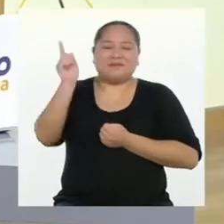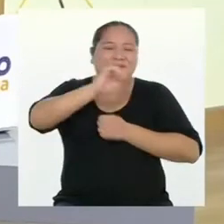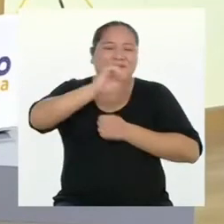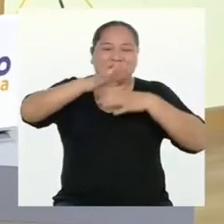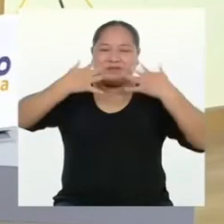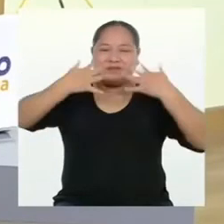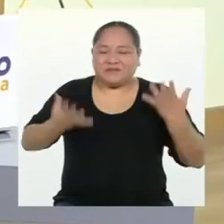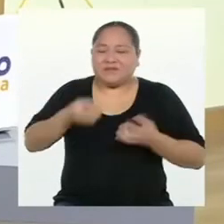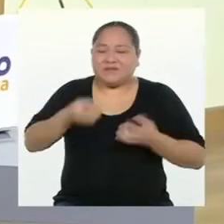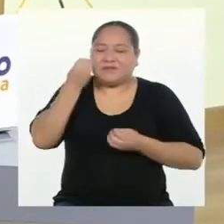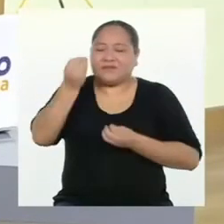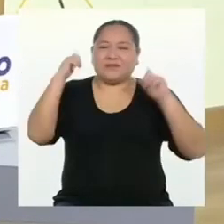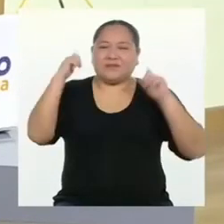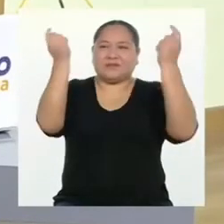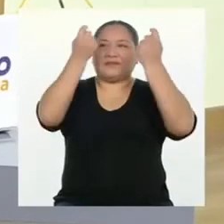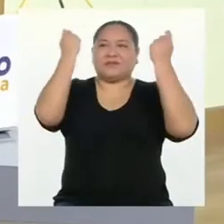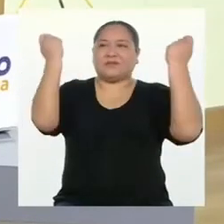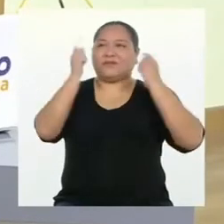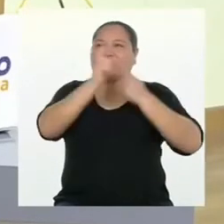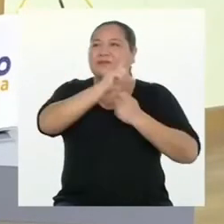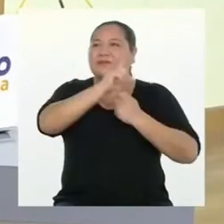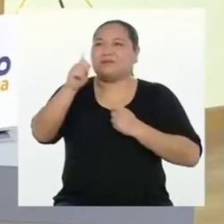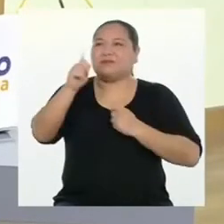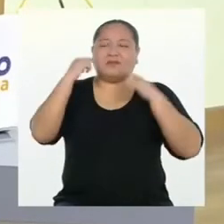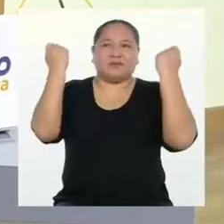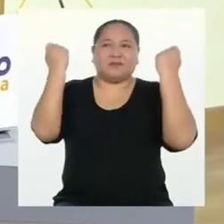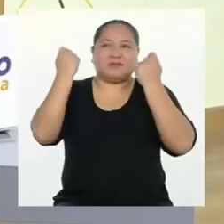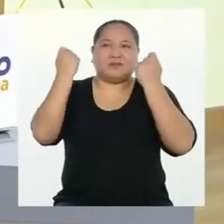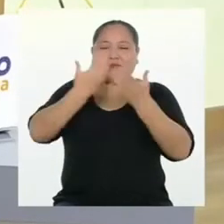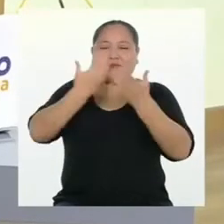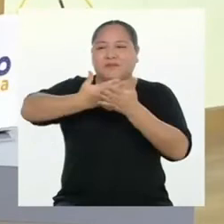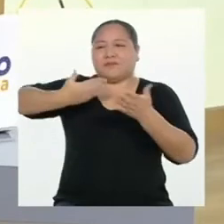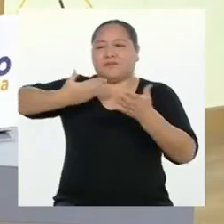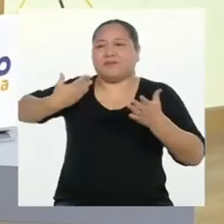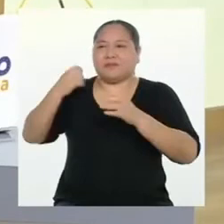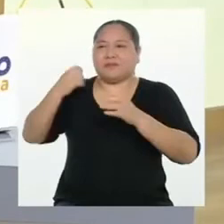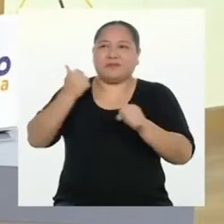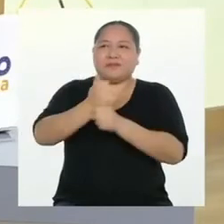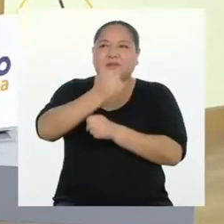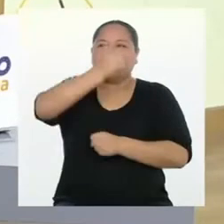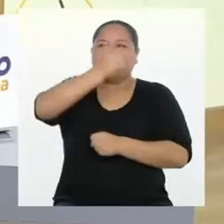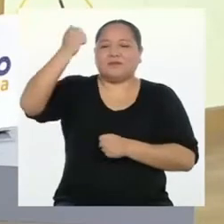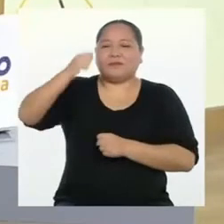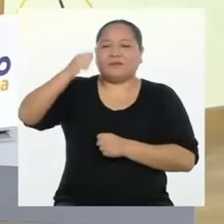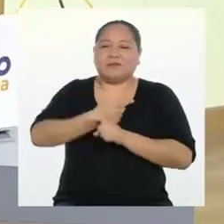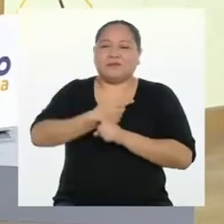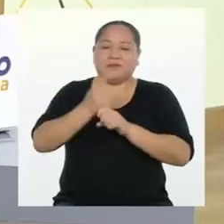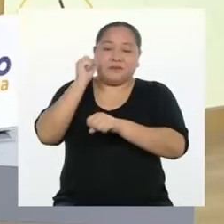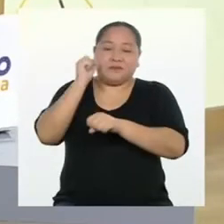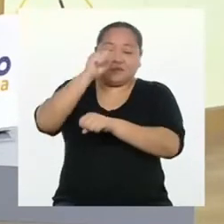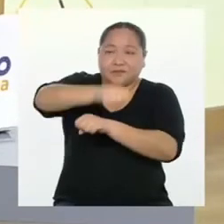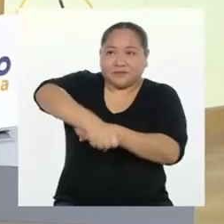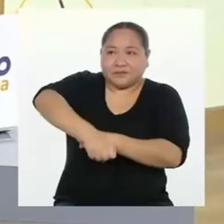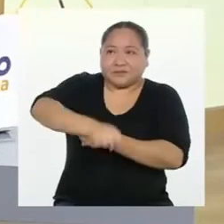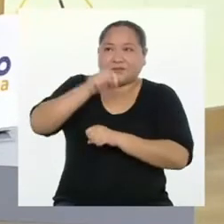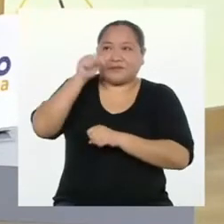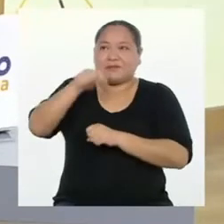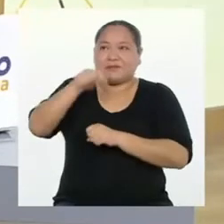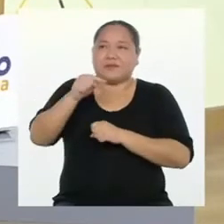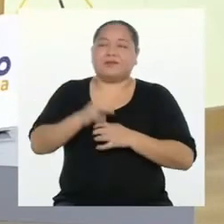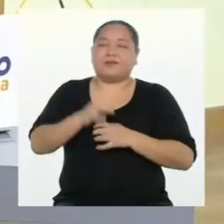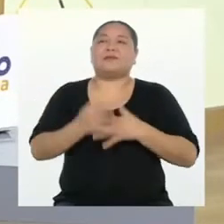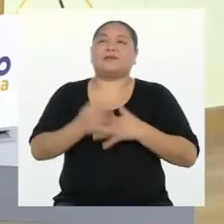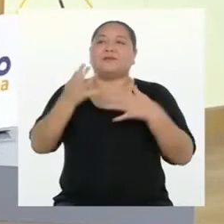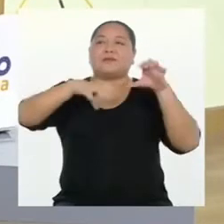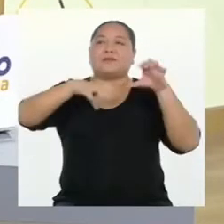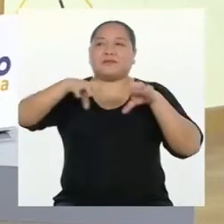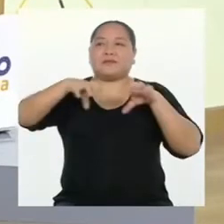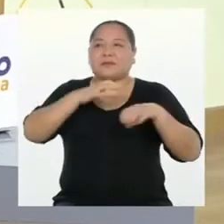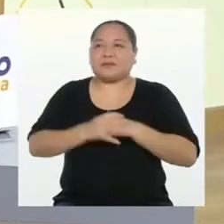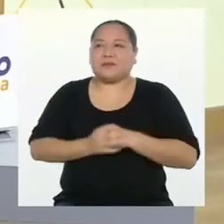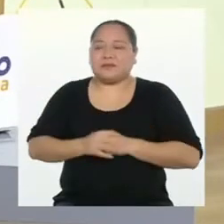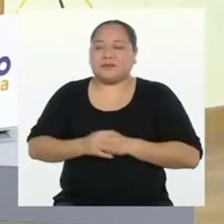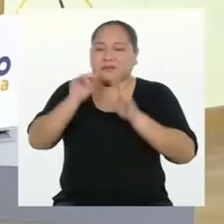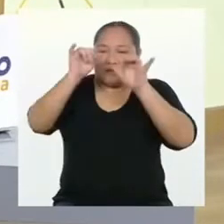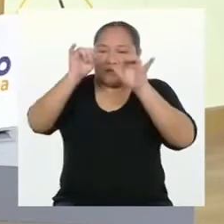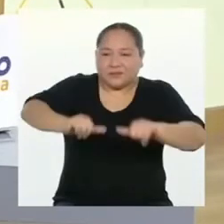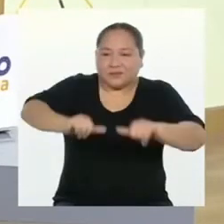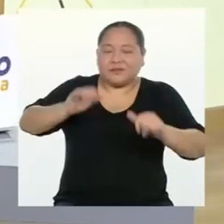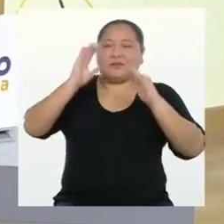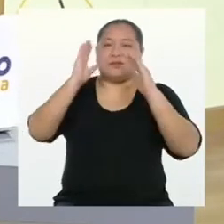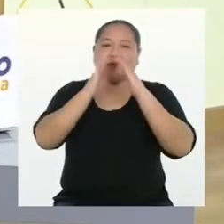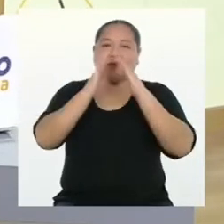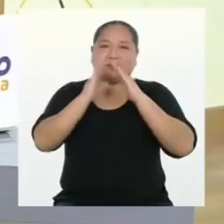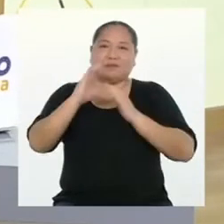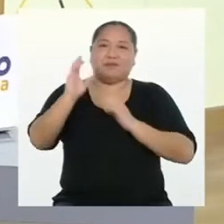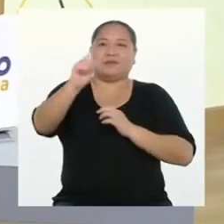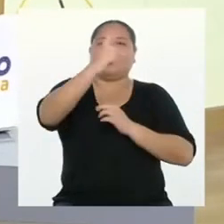No hay por qué celebrar. No celebremos antes del triunfo, porque no hay peor derrota que la que ignoramos. Entonces, quédate en casa.